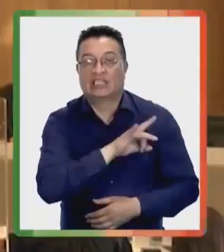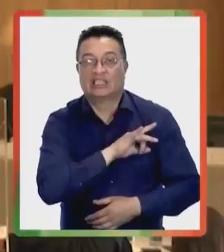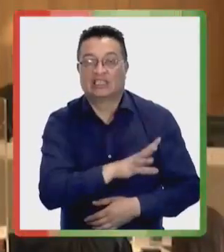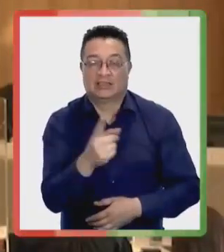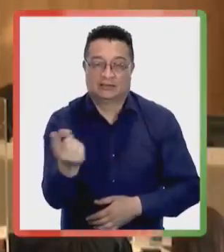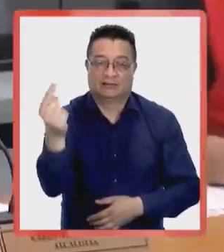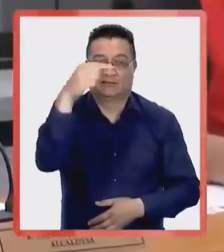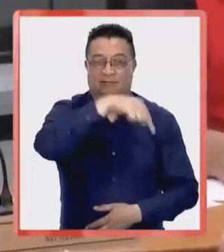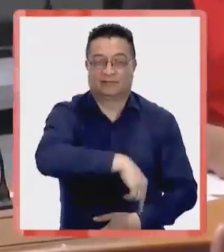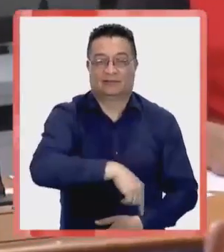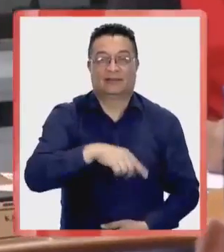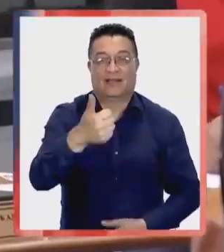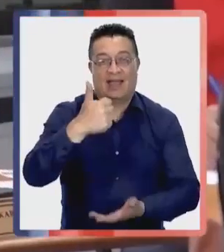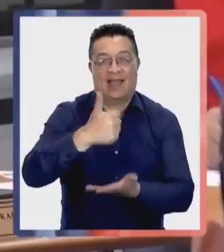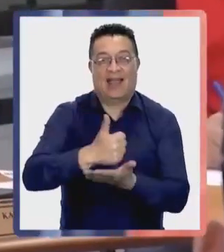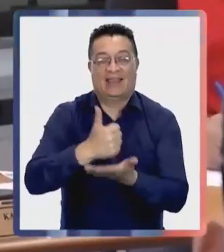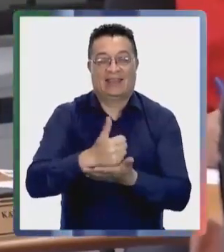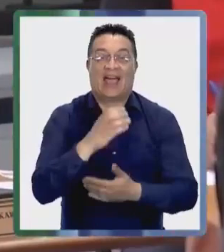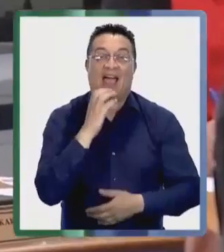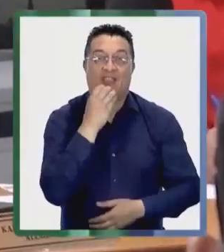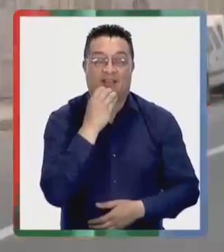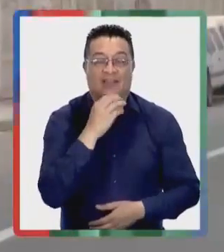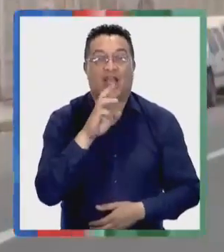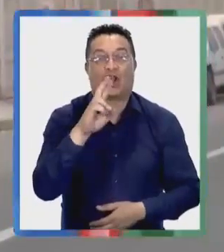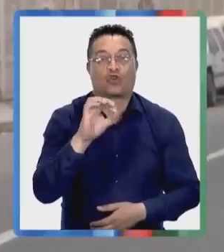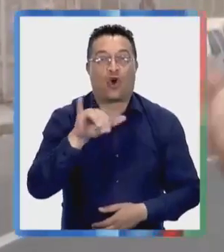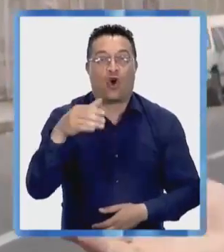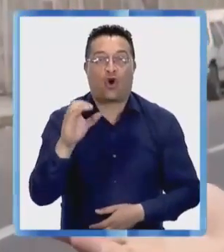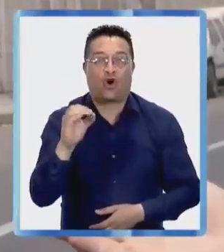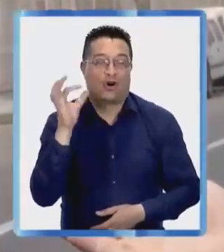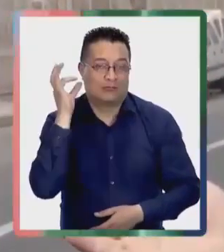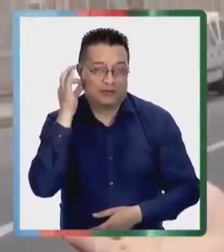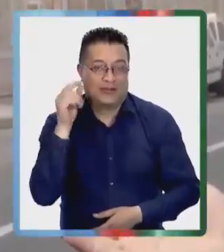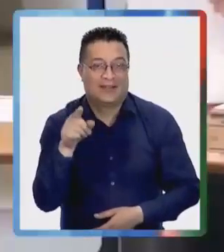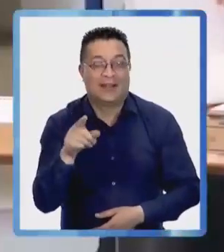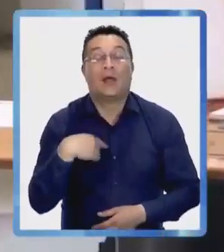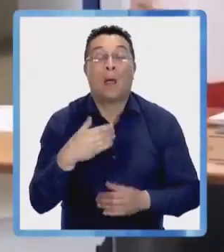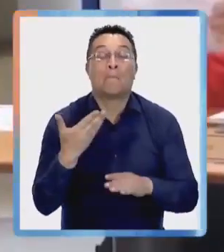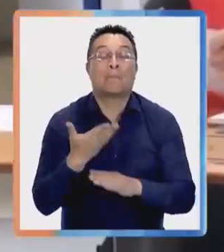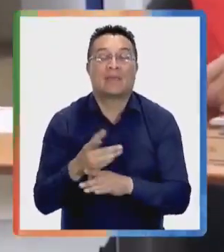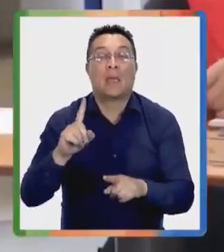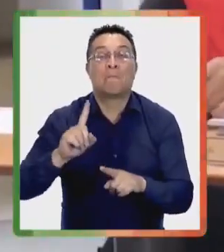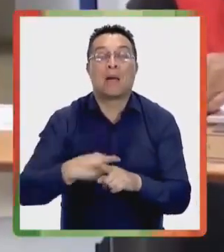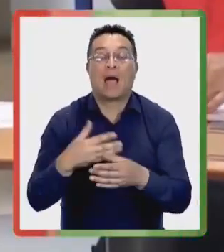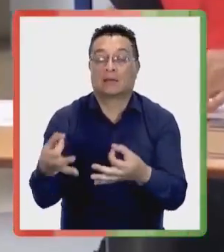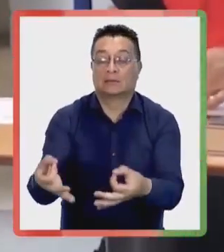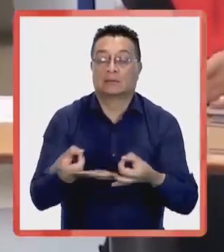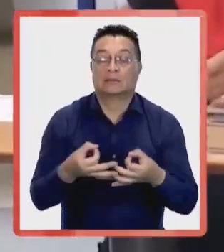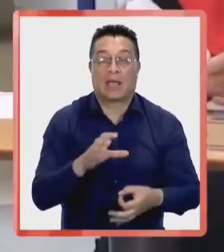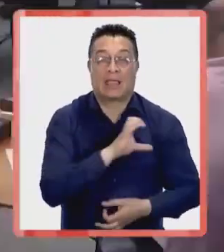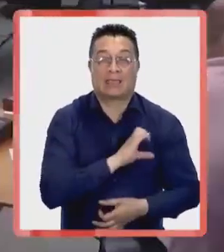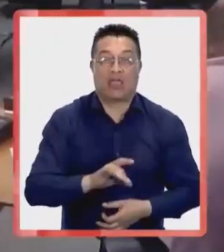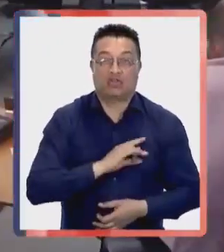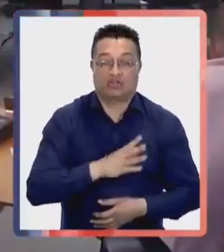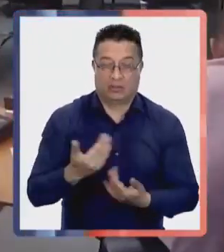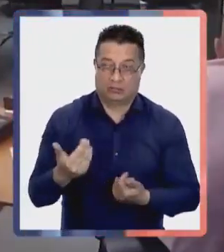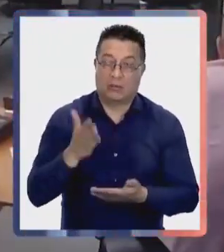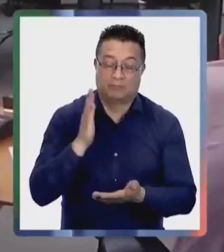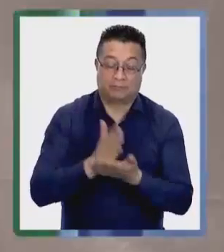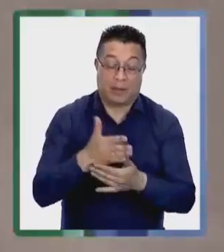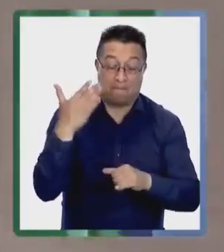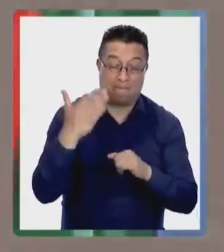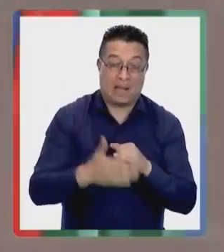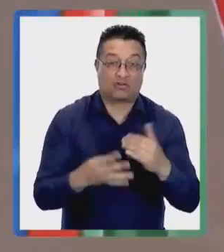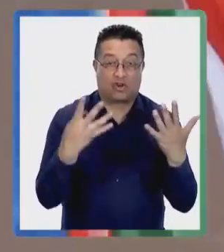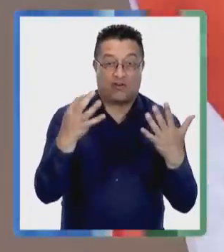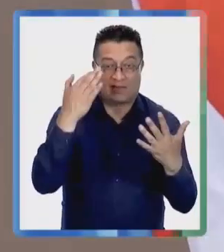tramitación para la extradición de la exalcaldesa de Antofagasta, Karen Rojo Venegas. Finalizó con la solicitud